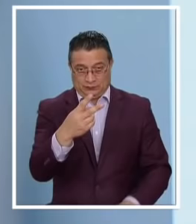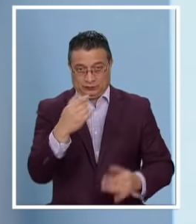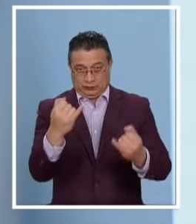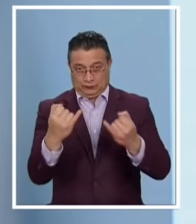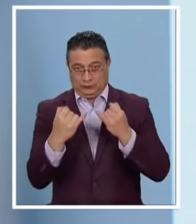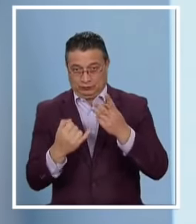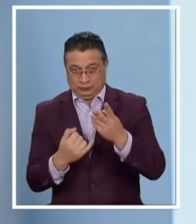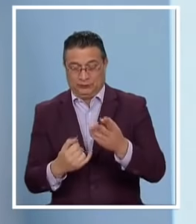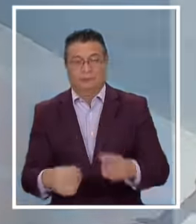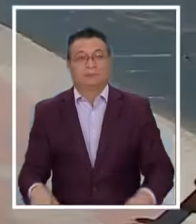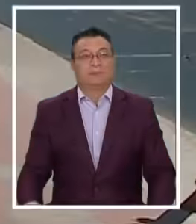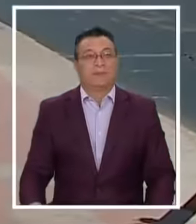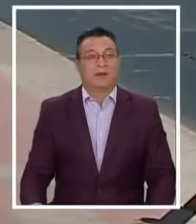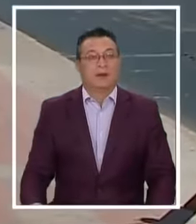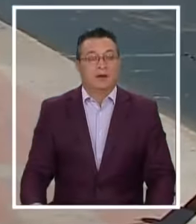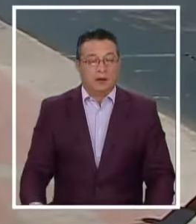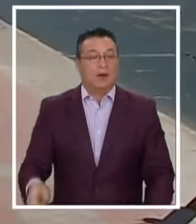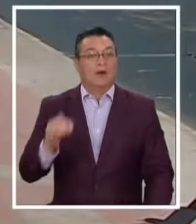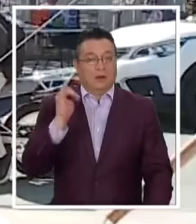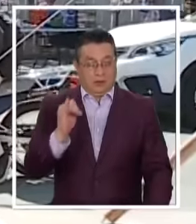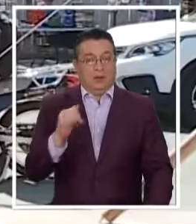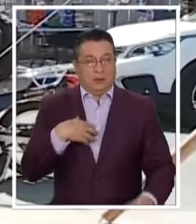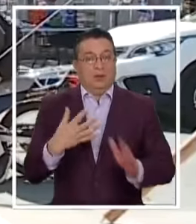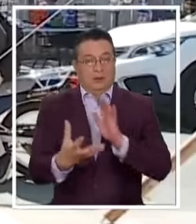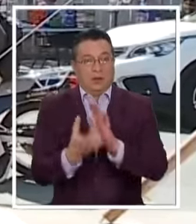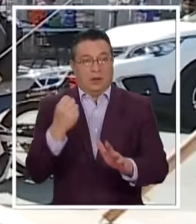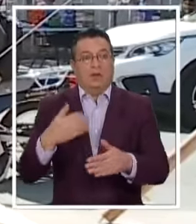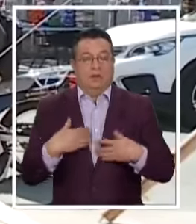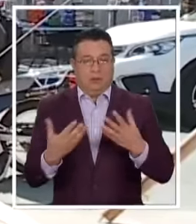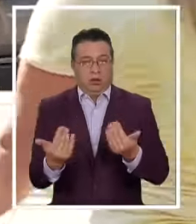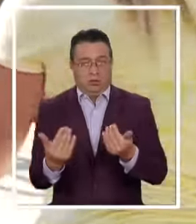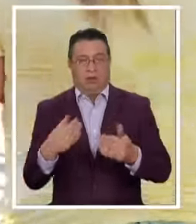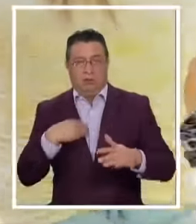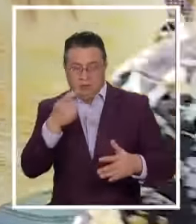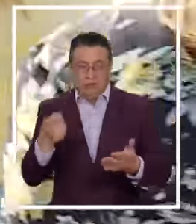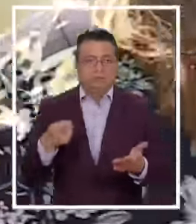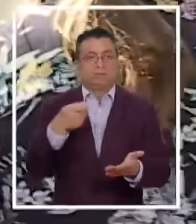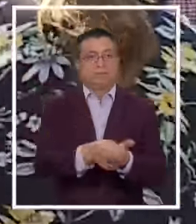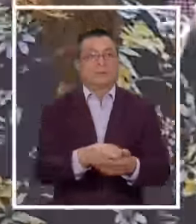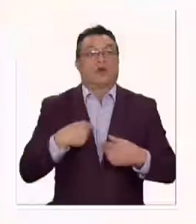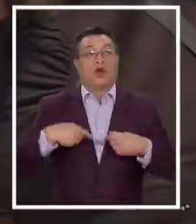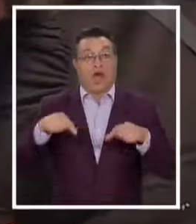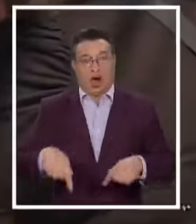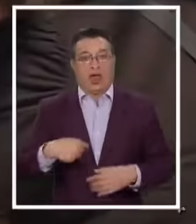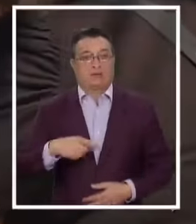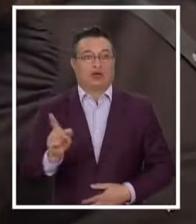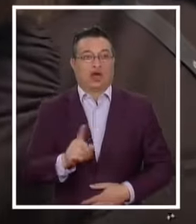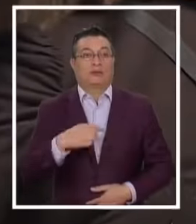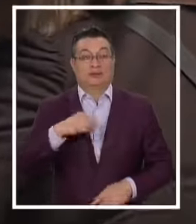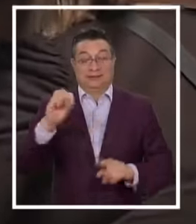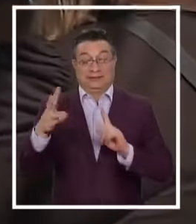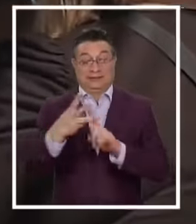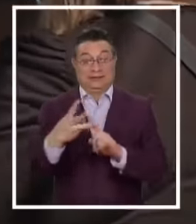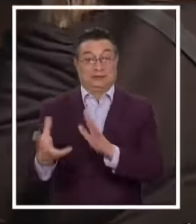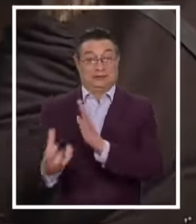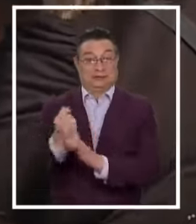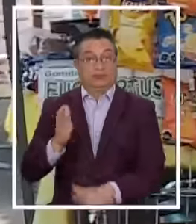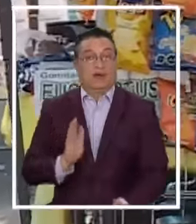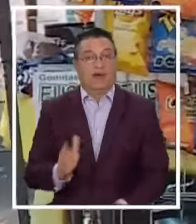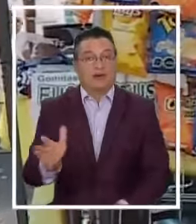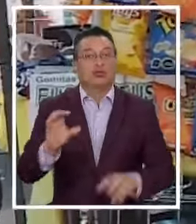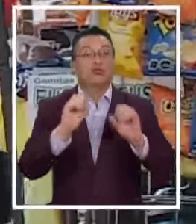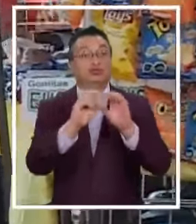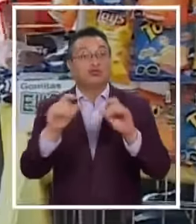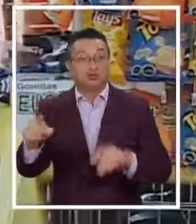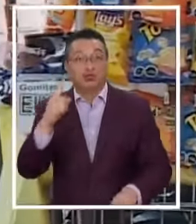siguiente informe Sí, los saco Necesito invertirlo Yo en estos momentos no El tercer retiro avanza Y muchos